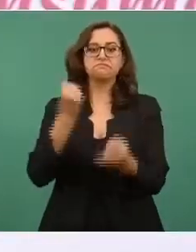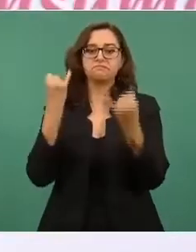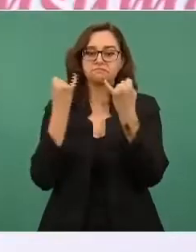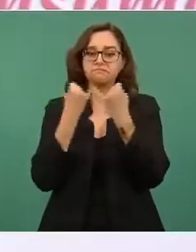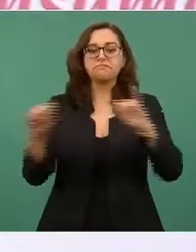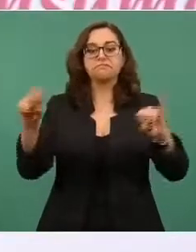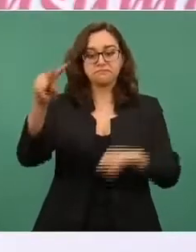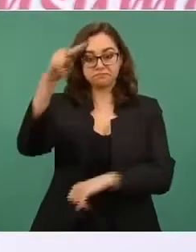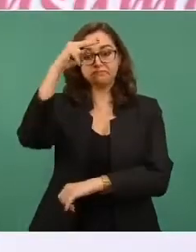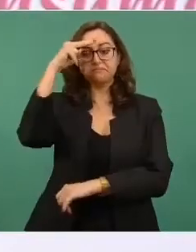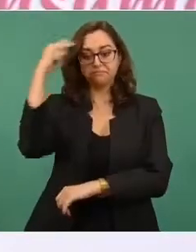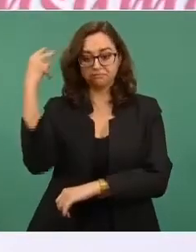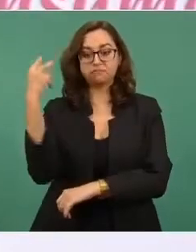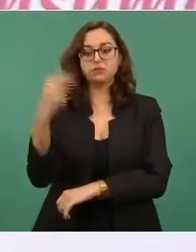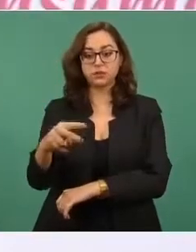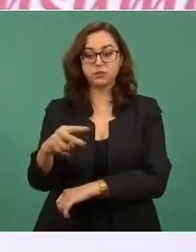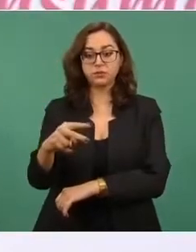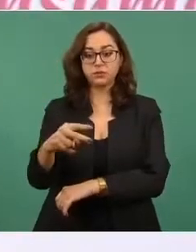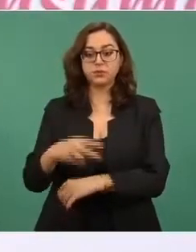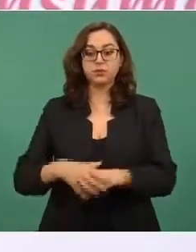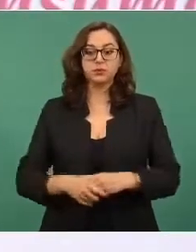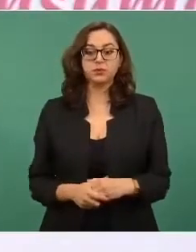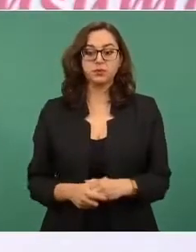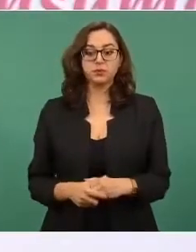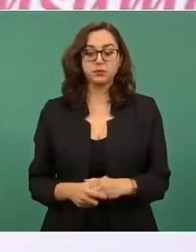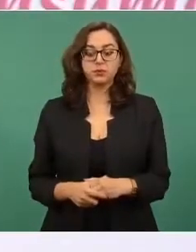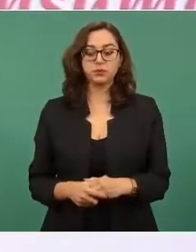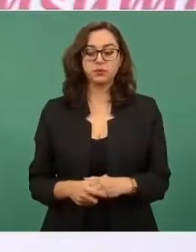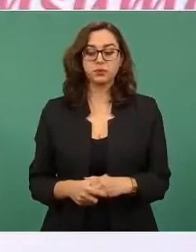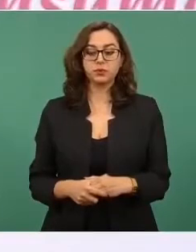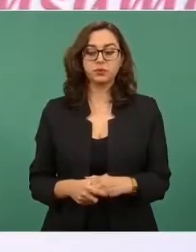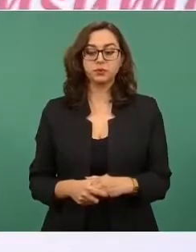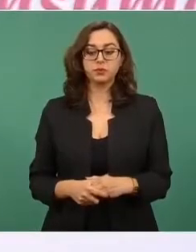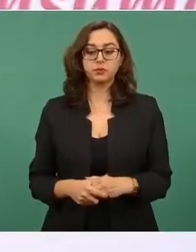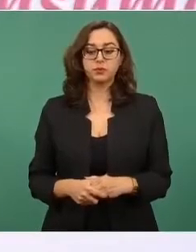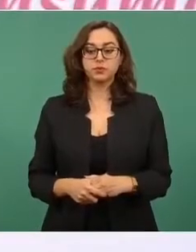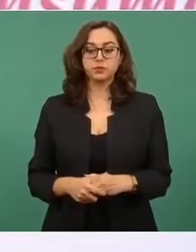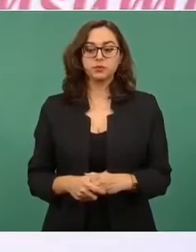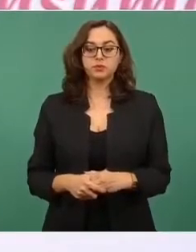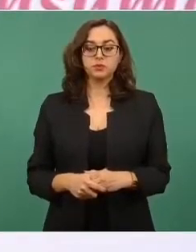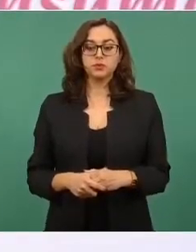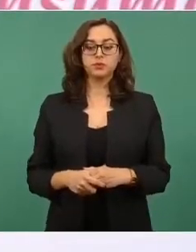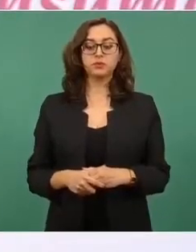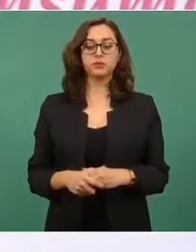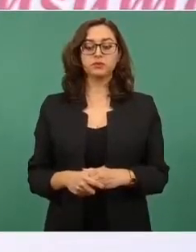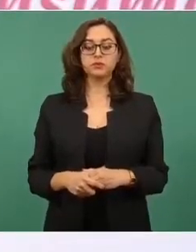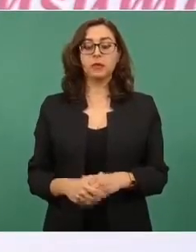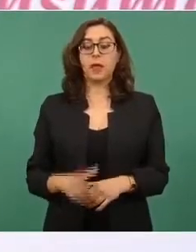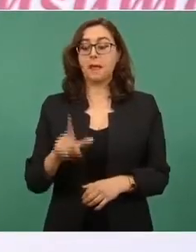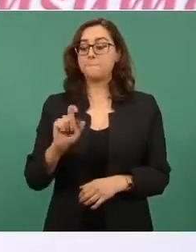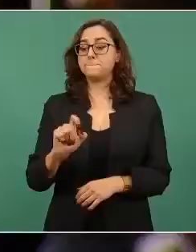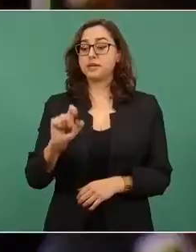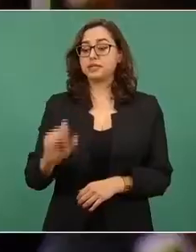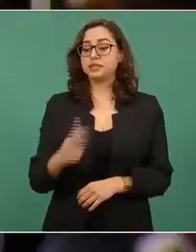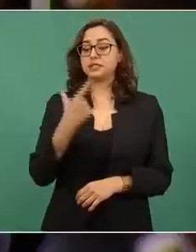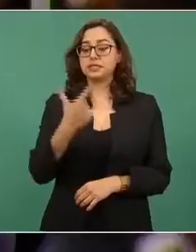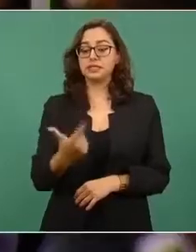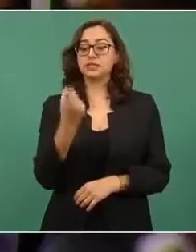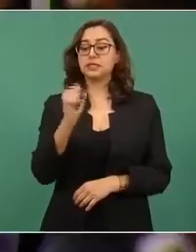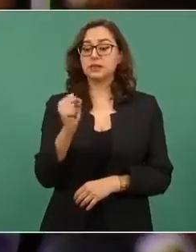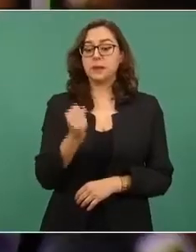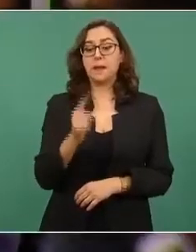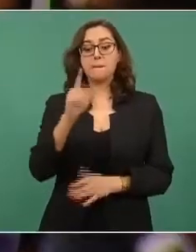Es cierto que el 27 de septiembre de 1821